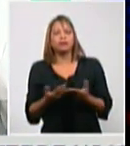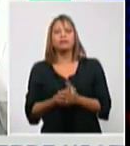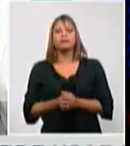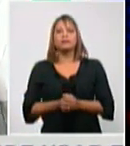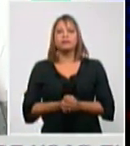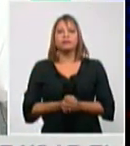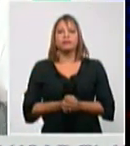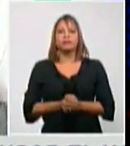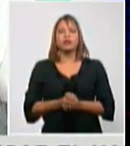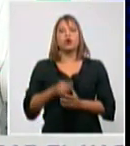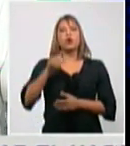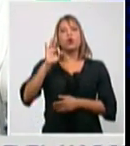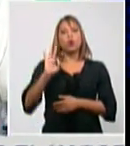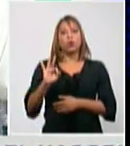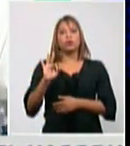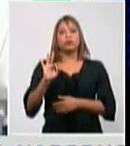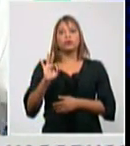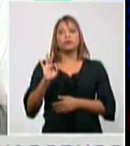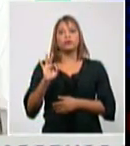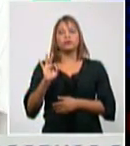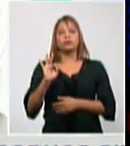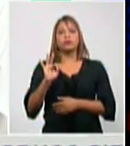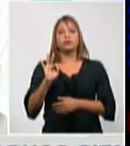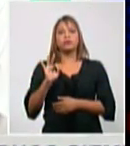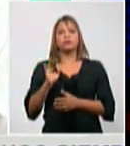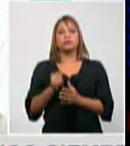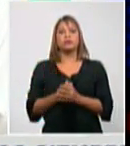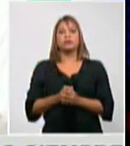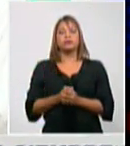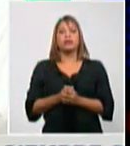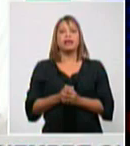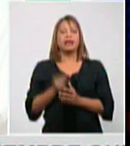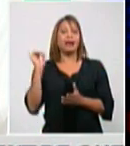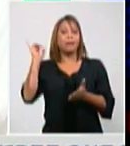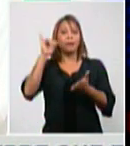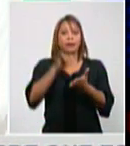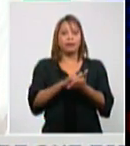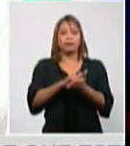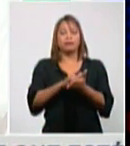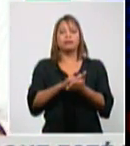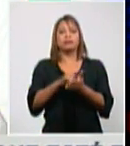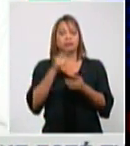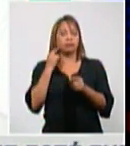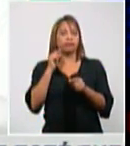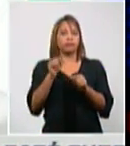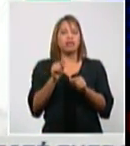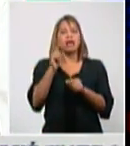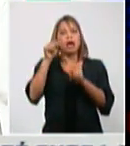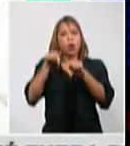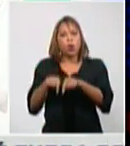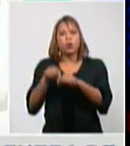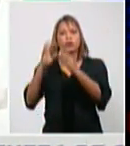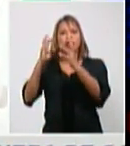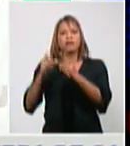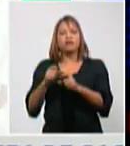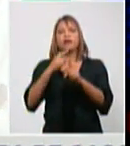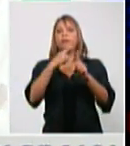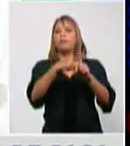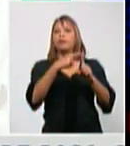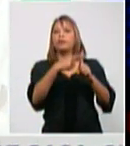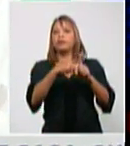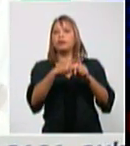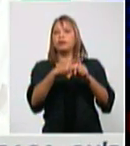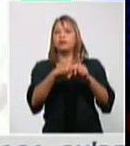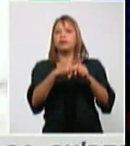8 que han retornado a sus países y en el día de hoy tenemos una cifra positiva desde el punto de vista